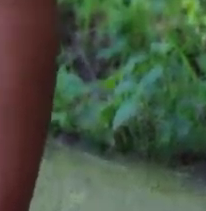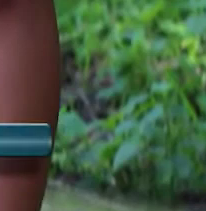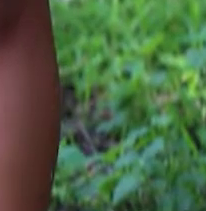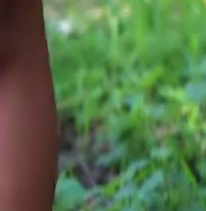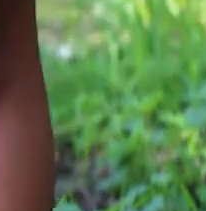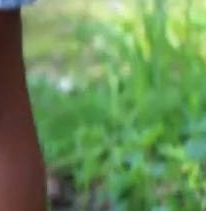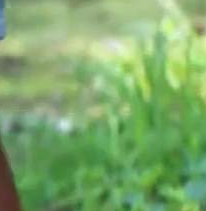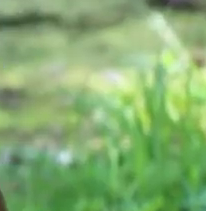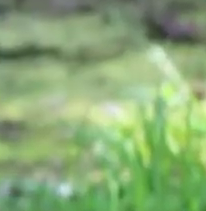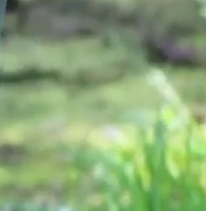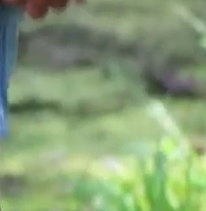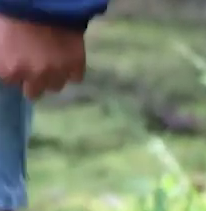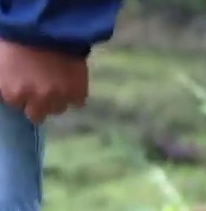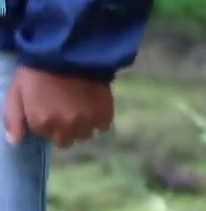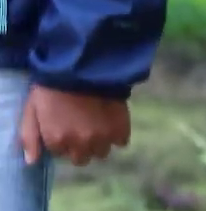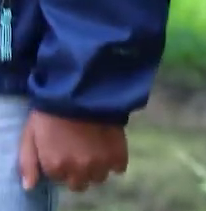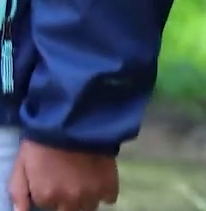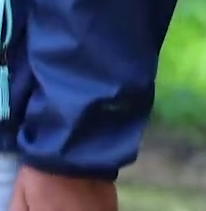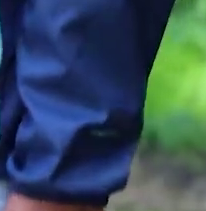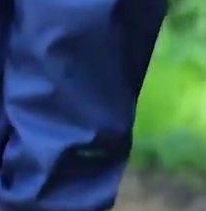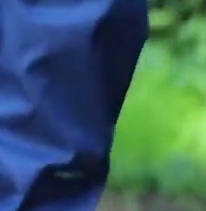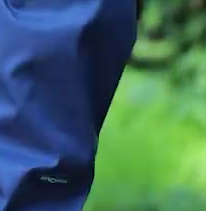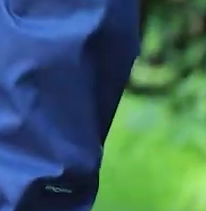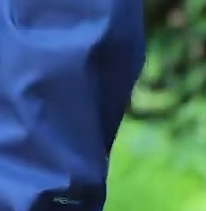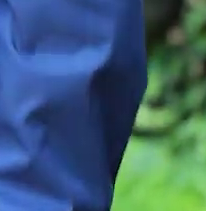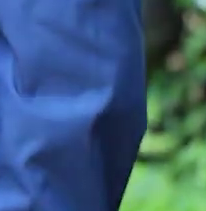Bien. Muy bien.